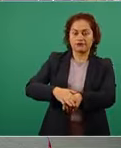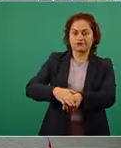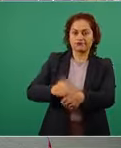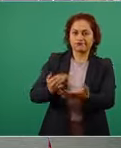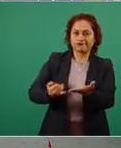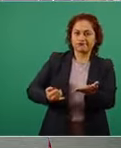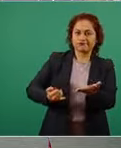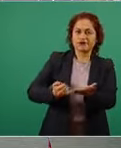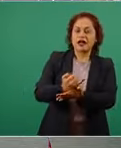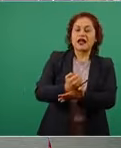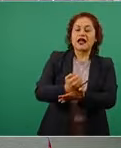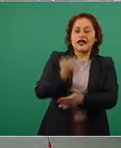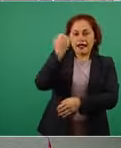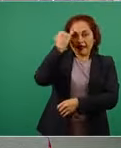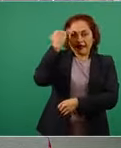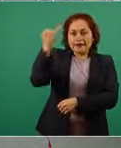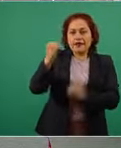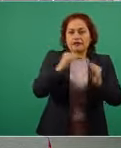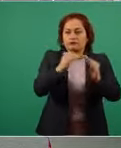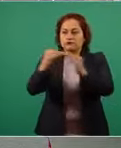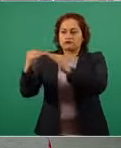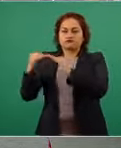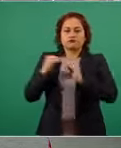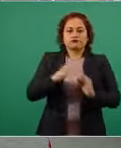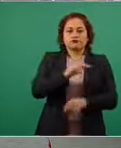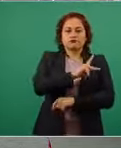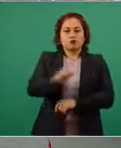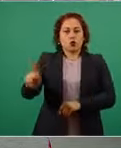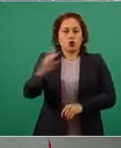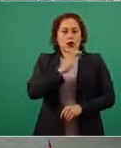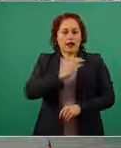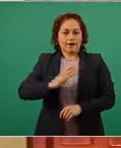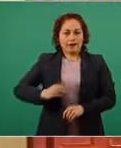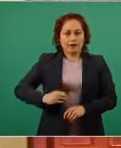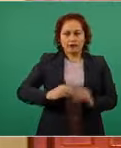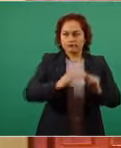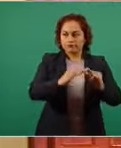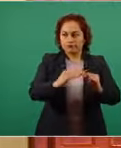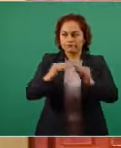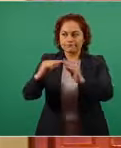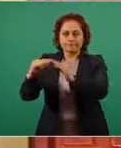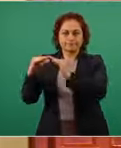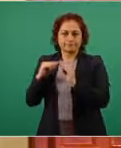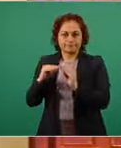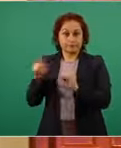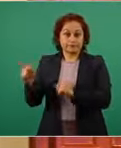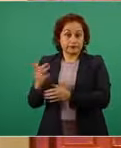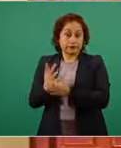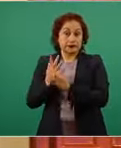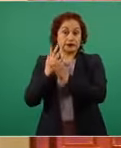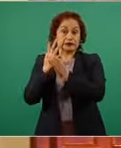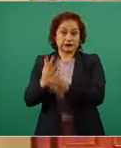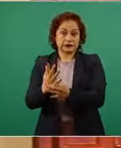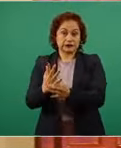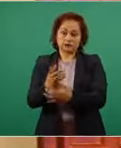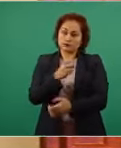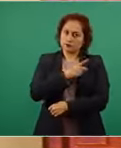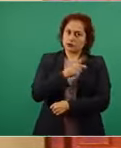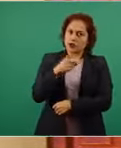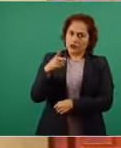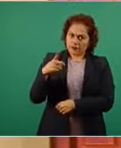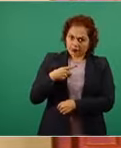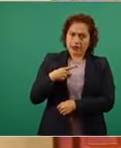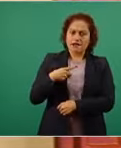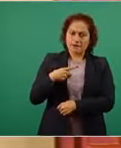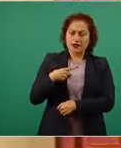entre los candidatos decía lo prudente y justo es colocar a unos y